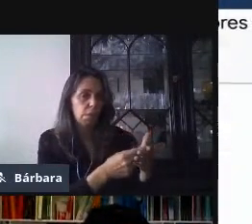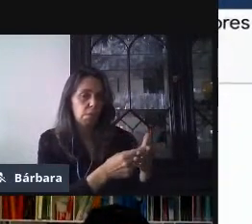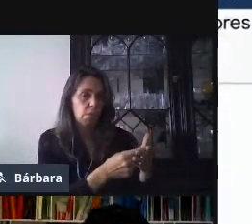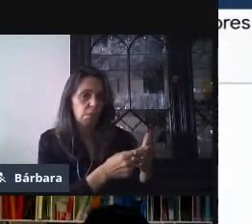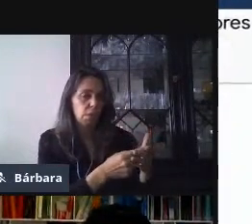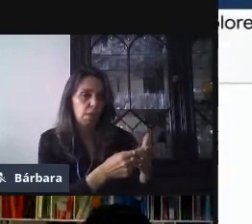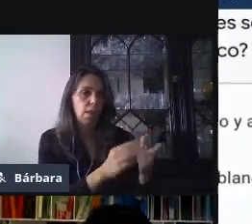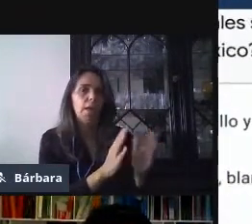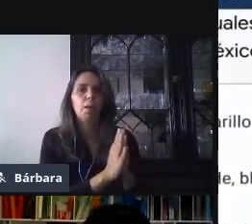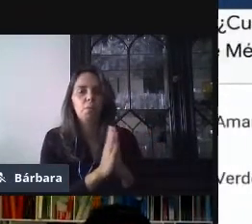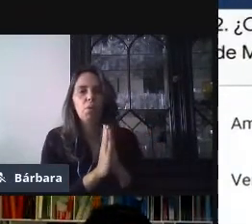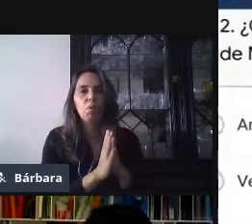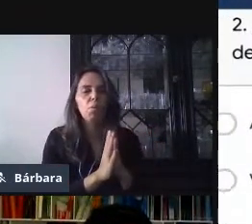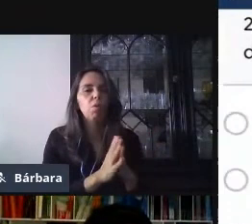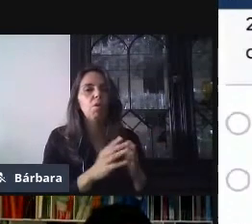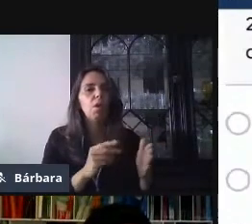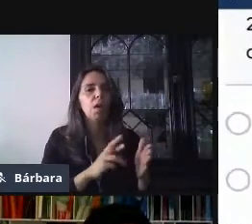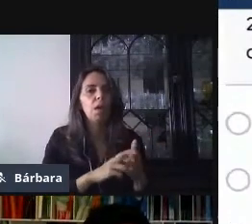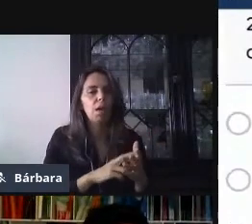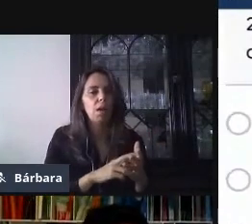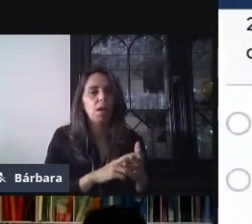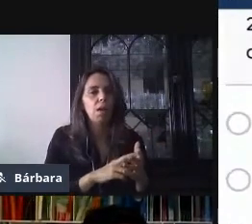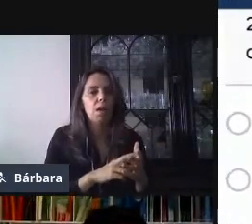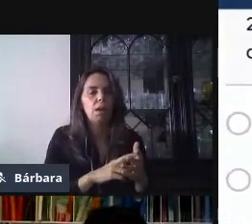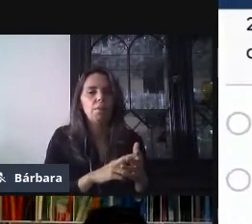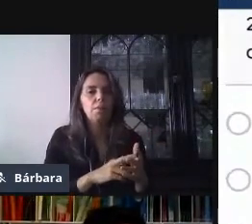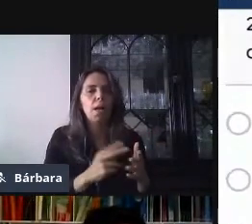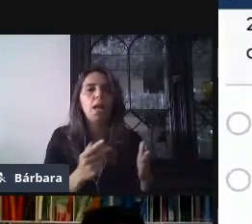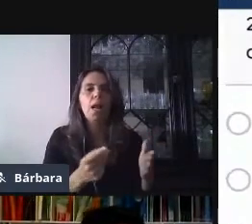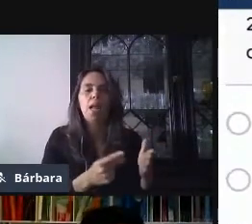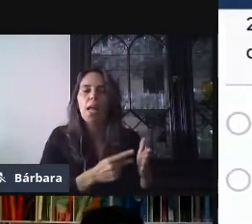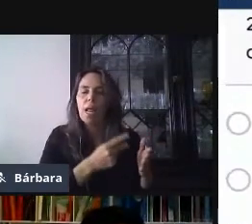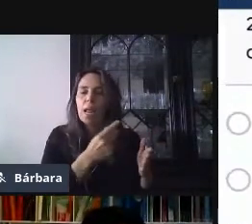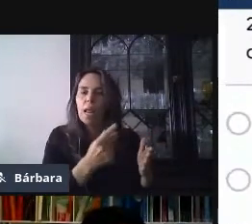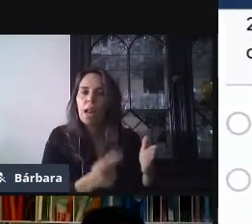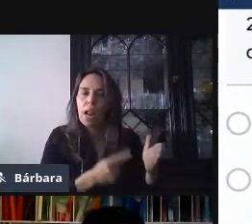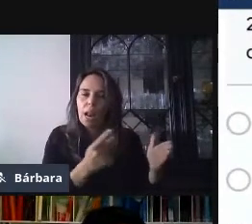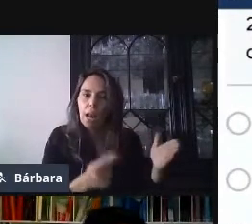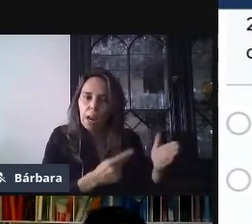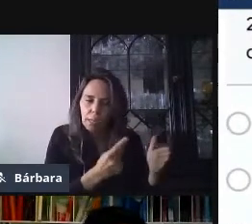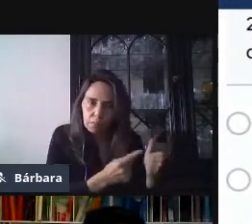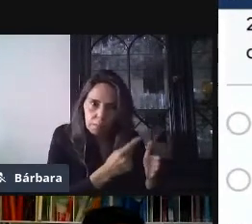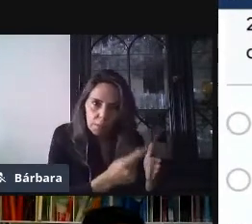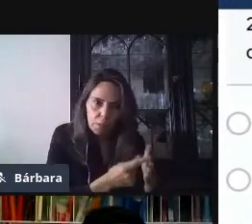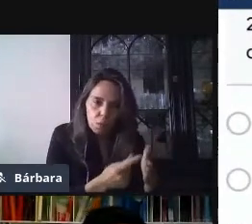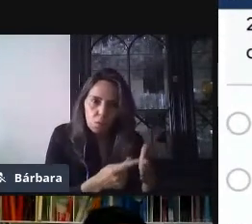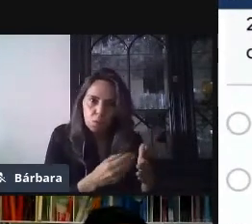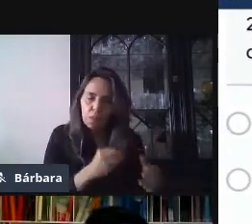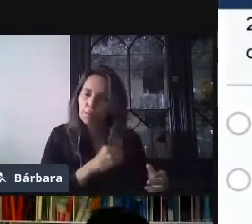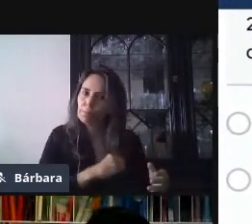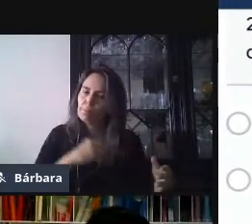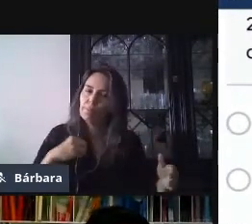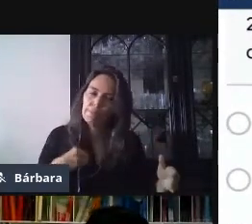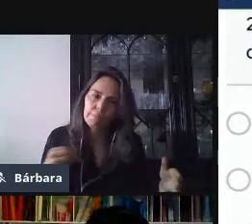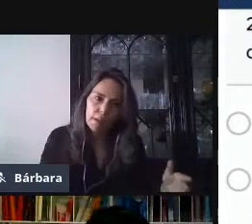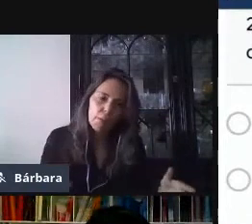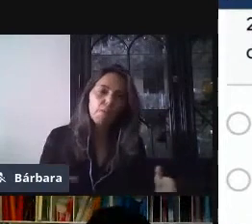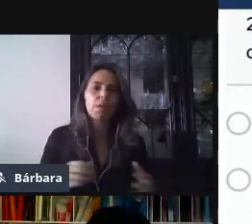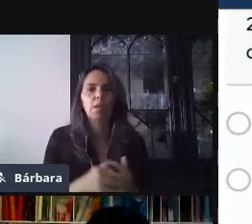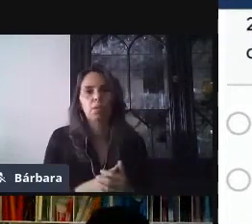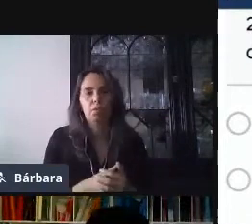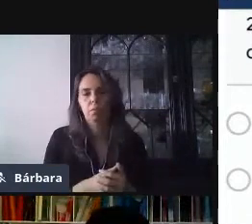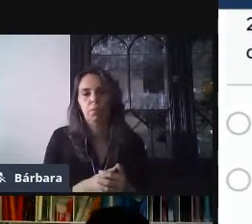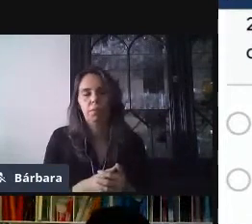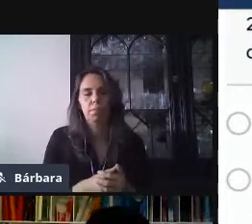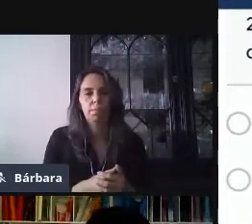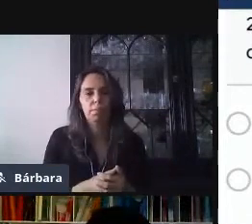obligatorias. ¿Por qué? Porque, pasaría si no lo pongo como obligatorio? Pues, los alumnos van a contestar, digamos, las preguntas que a lo mejor solamente